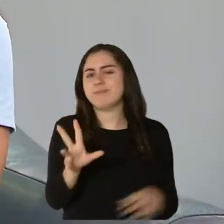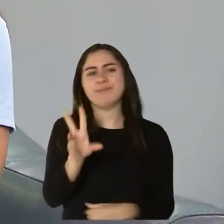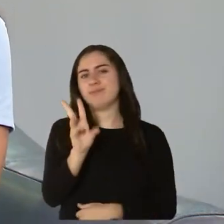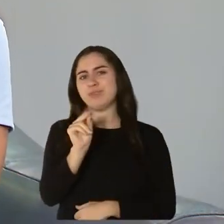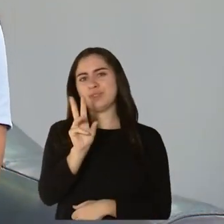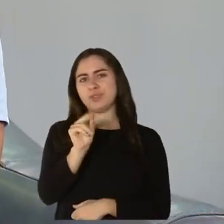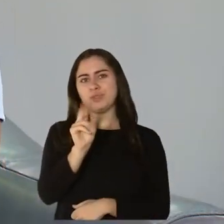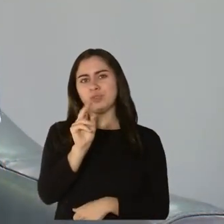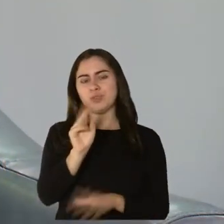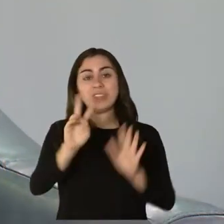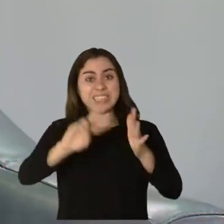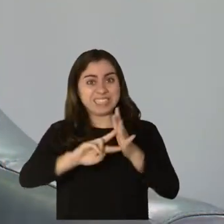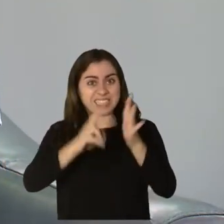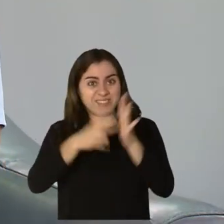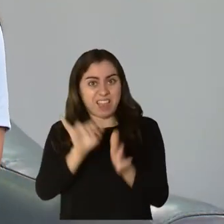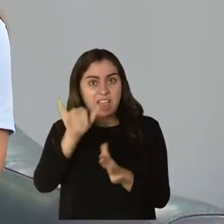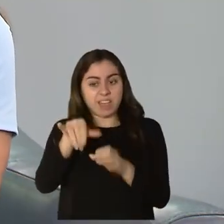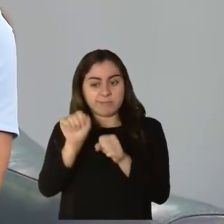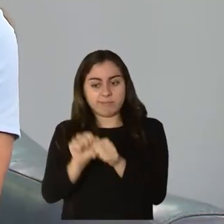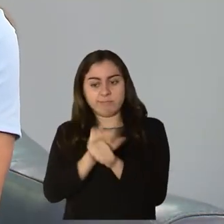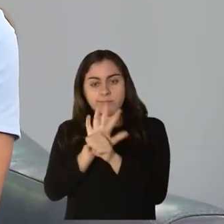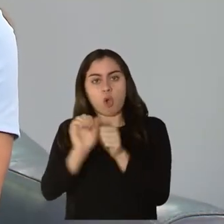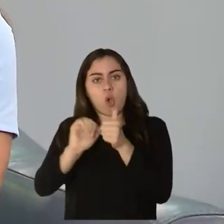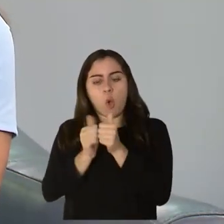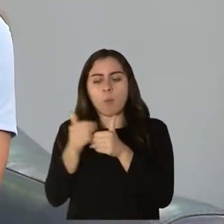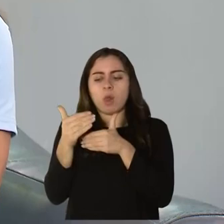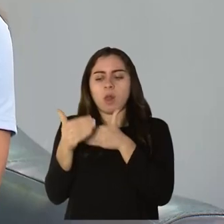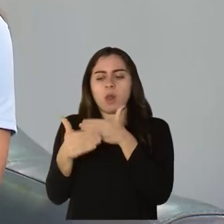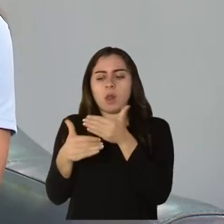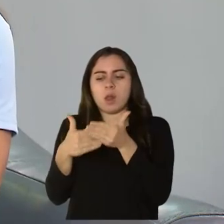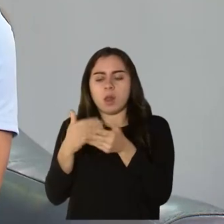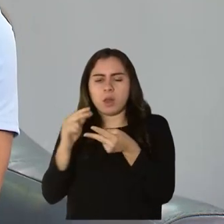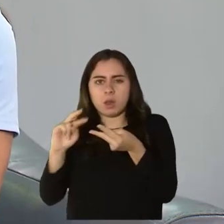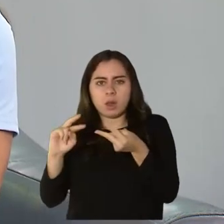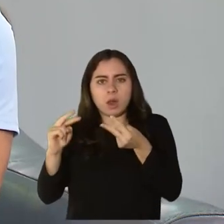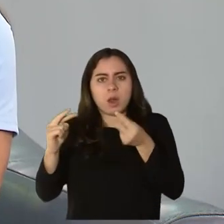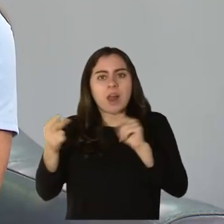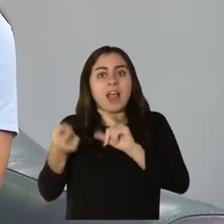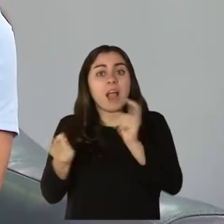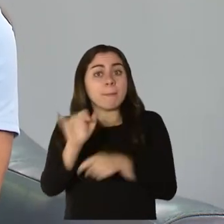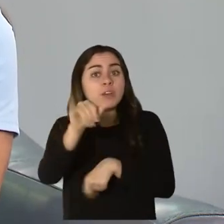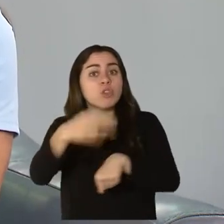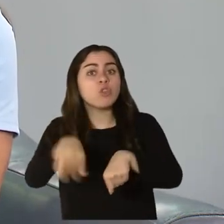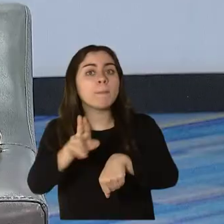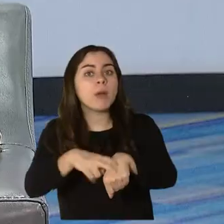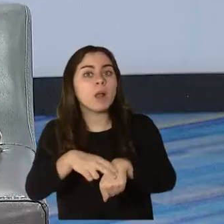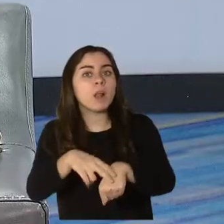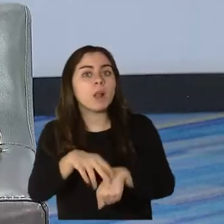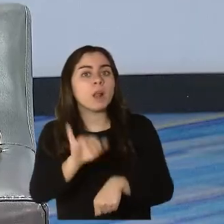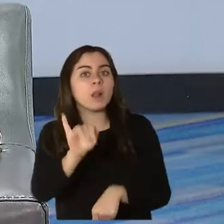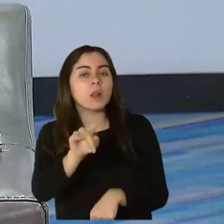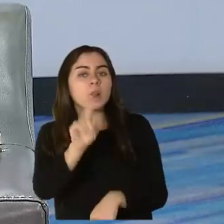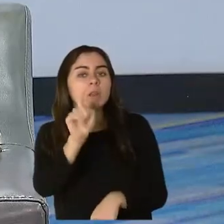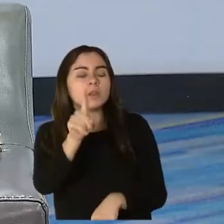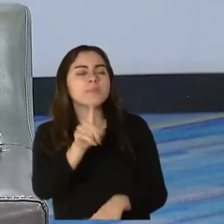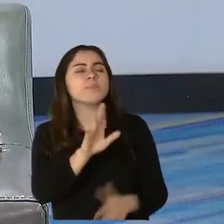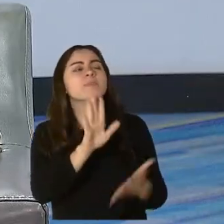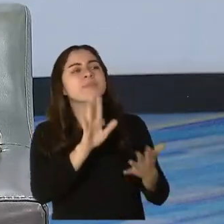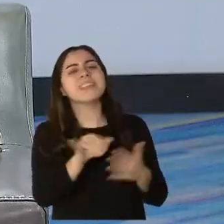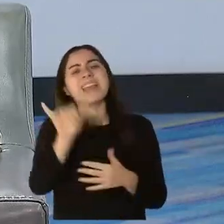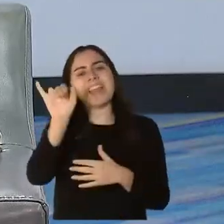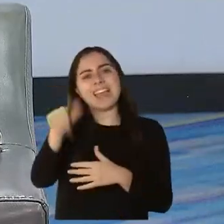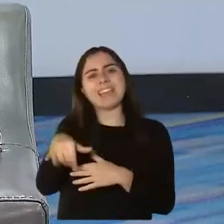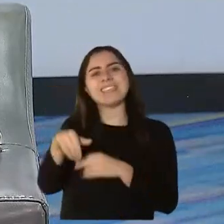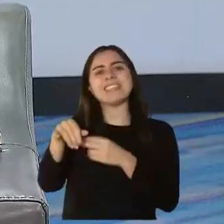lo tanto, esa evolución de ese virus novel es normal. Es típico de este tipo de virus. Pues mira, los virus RNA